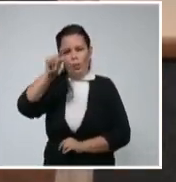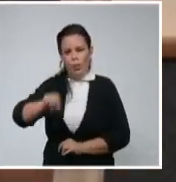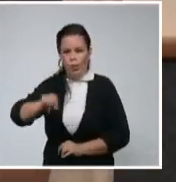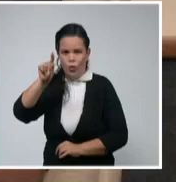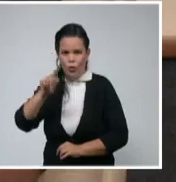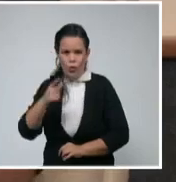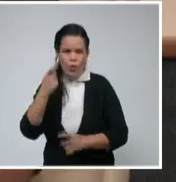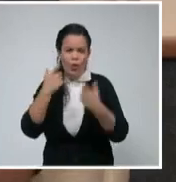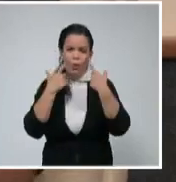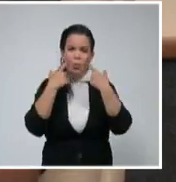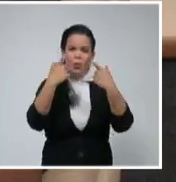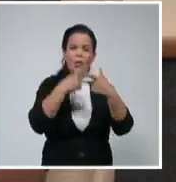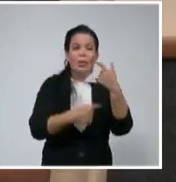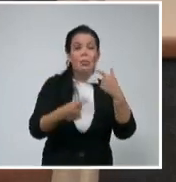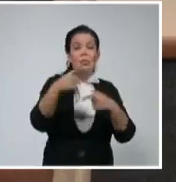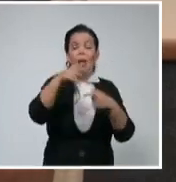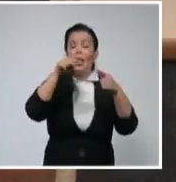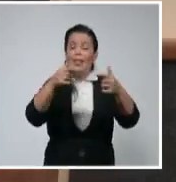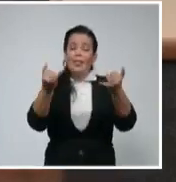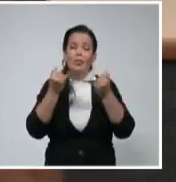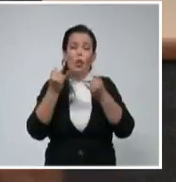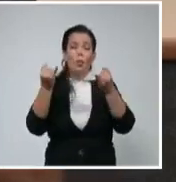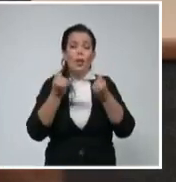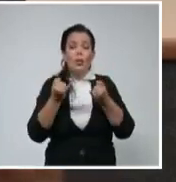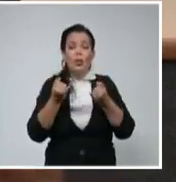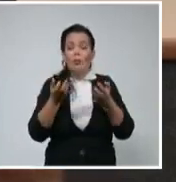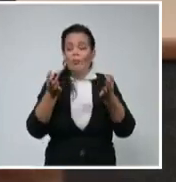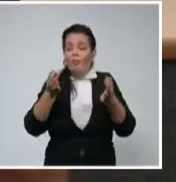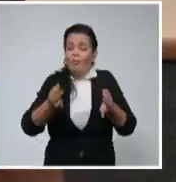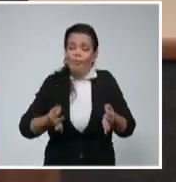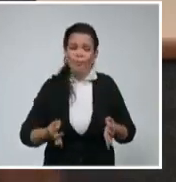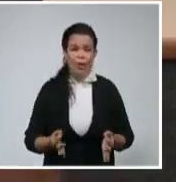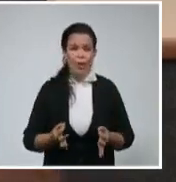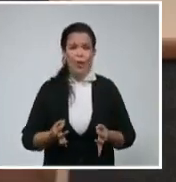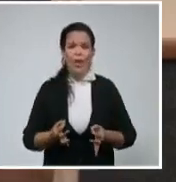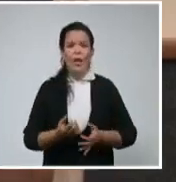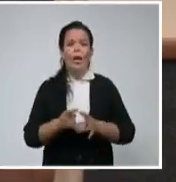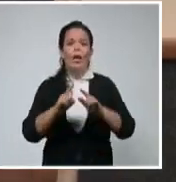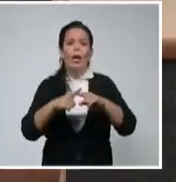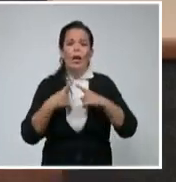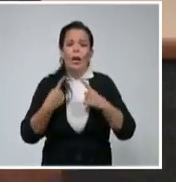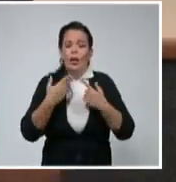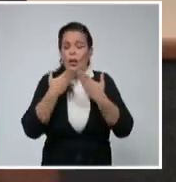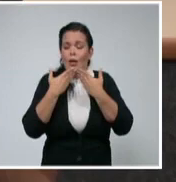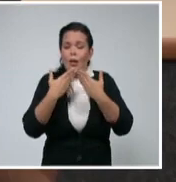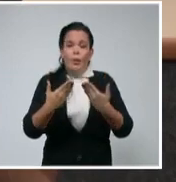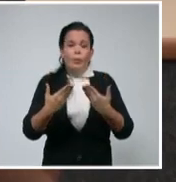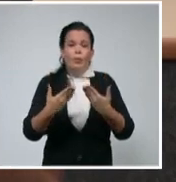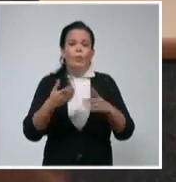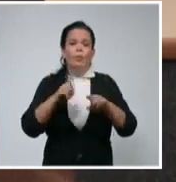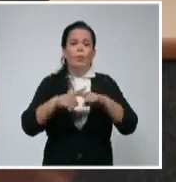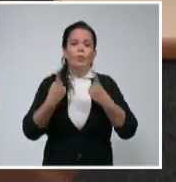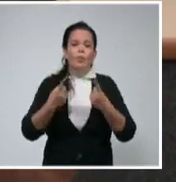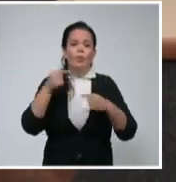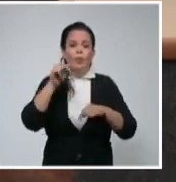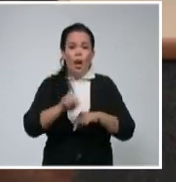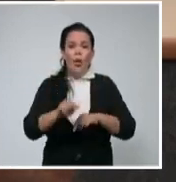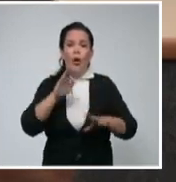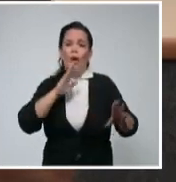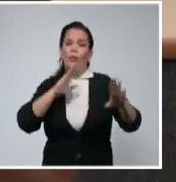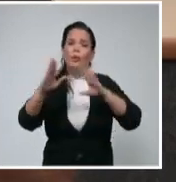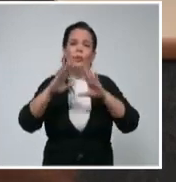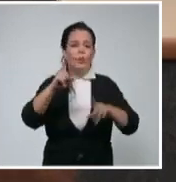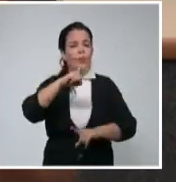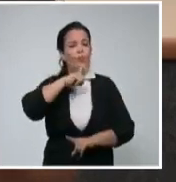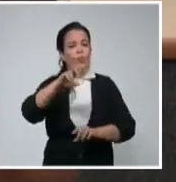que estas noticias han llegado en el mismo momento en que estamos enfrentando el rebrote que más trabajo nos